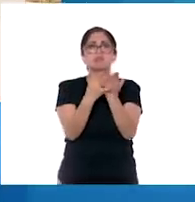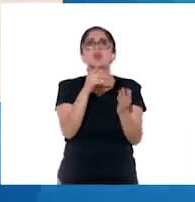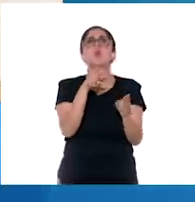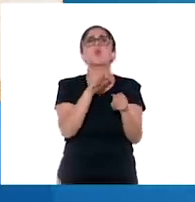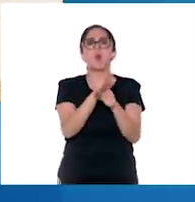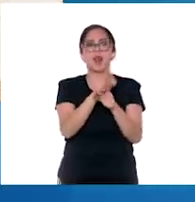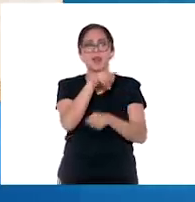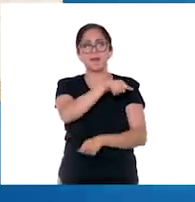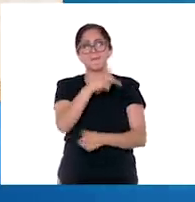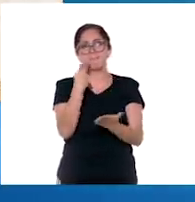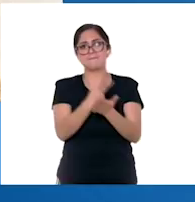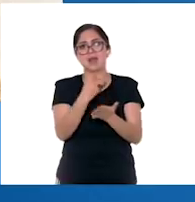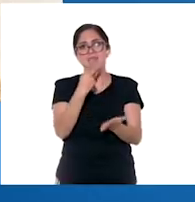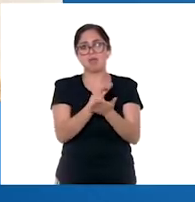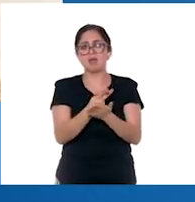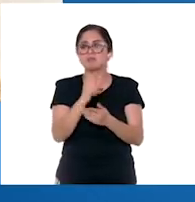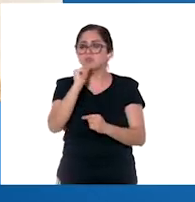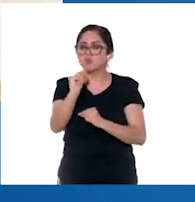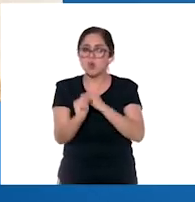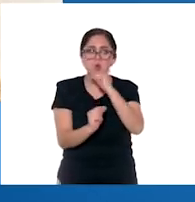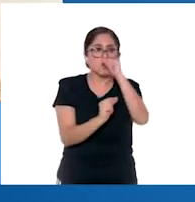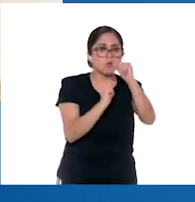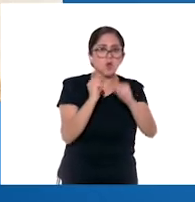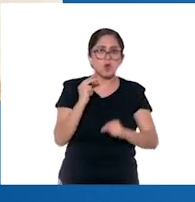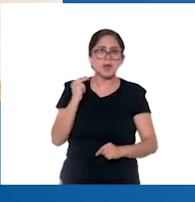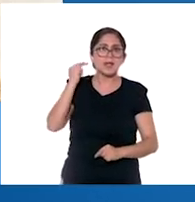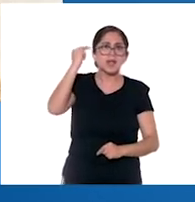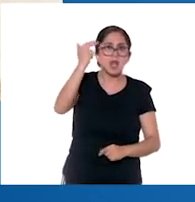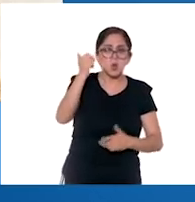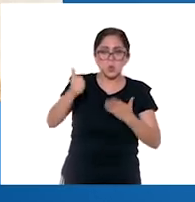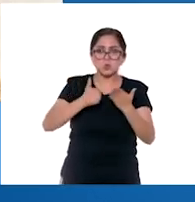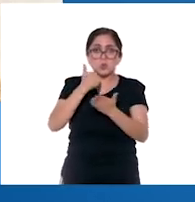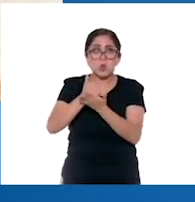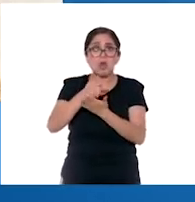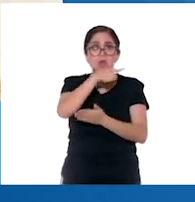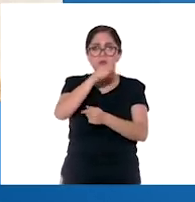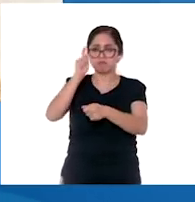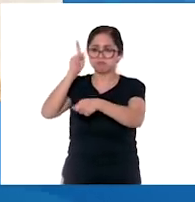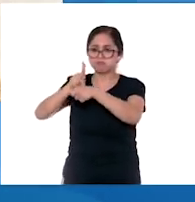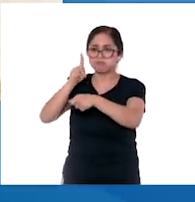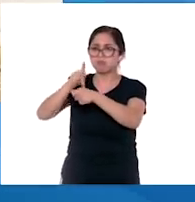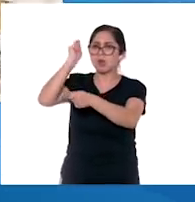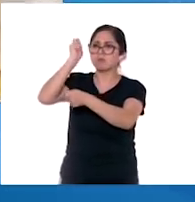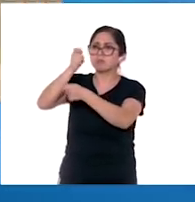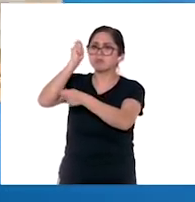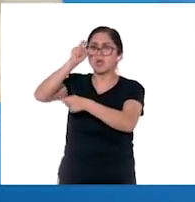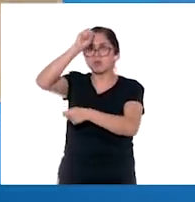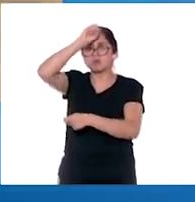Entonces, se crearon nuevos reinos y ciudades que, gracias a la minería, vivieron un apogeo económico.